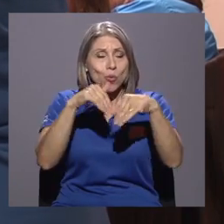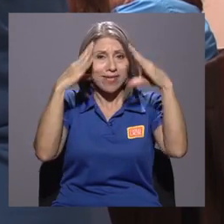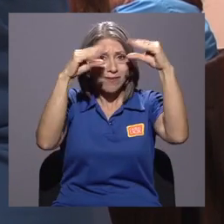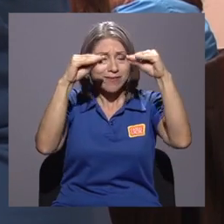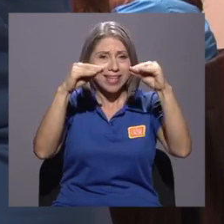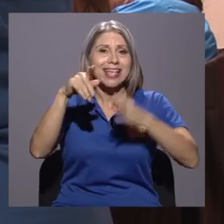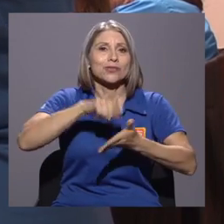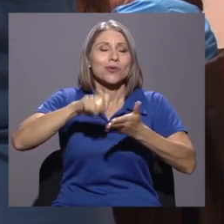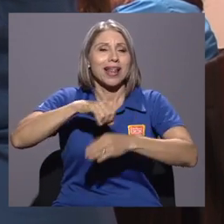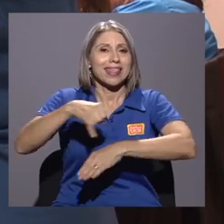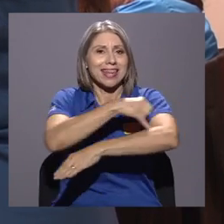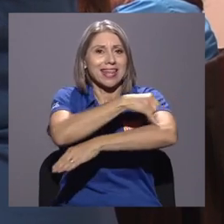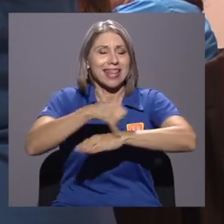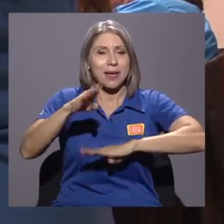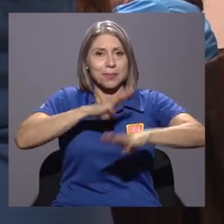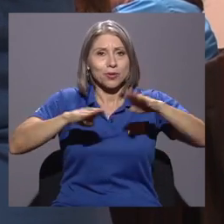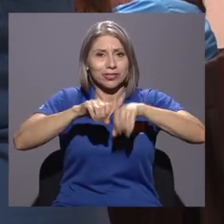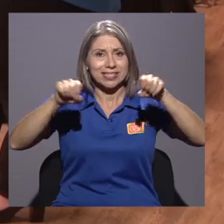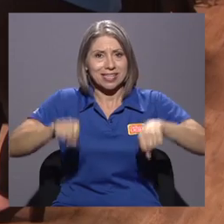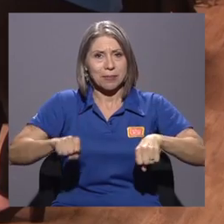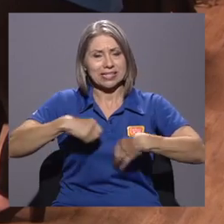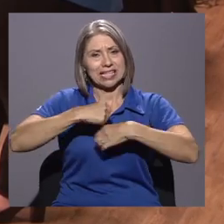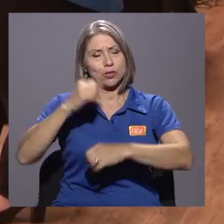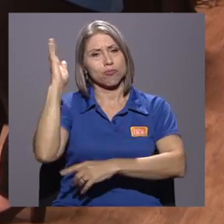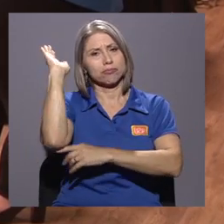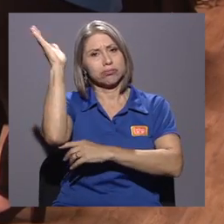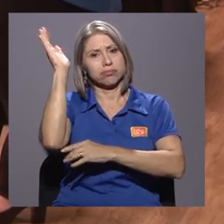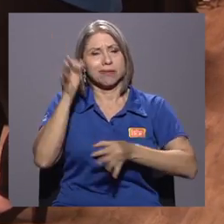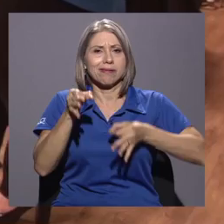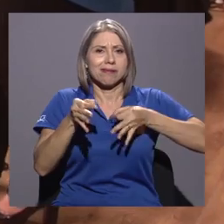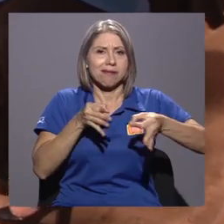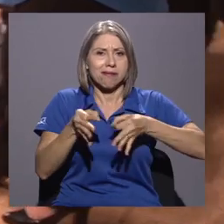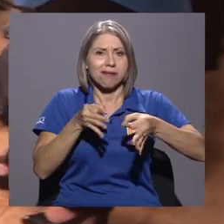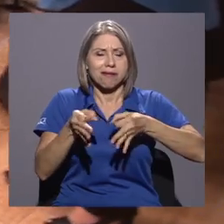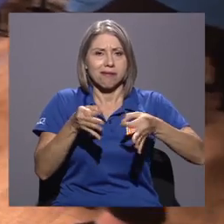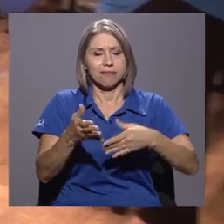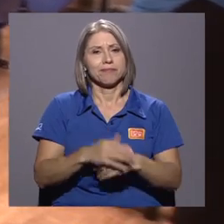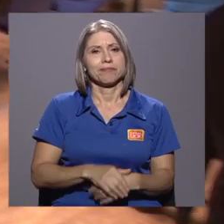Biosistemas de la UCR llevó a cabo una charla explicativa de este tema.